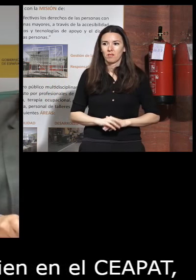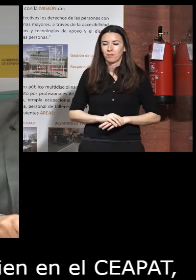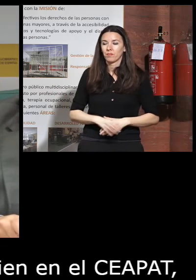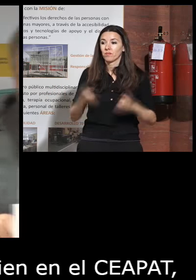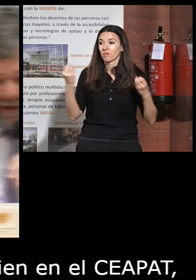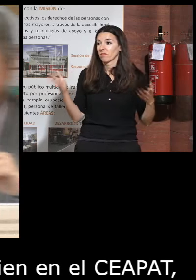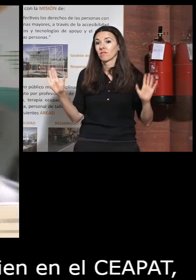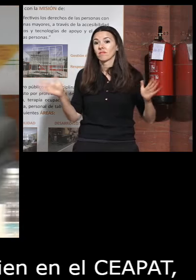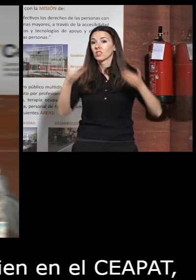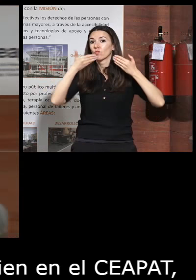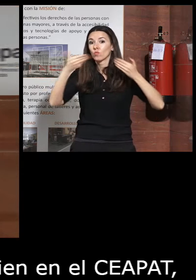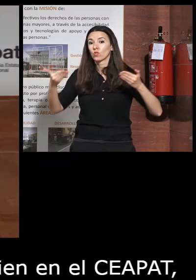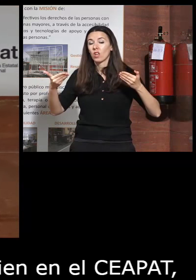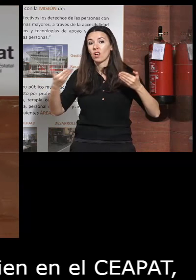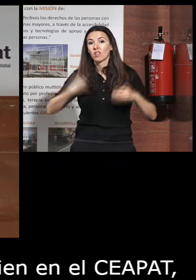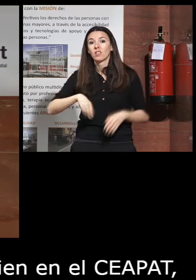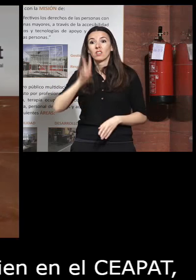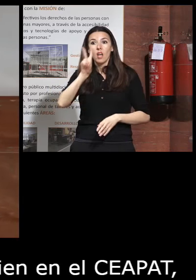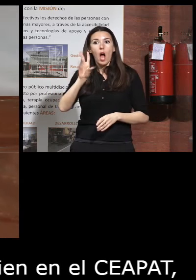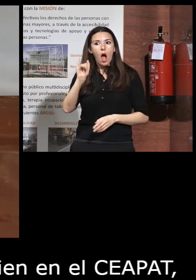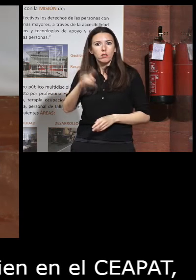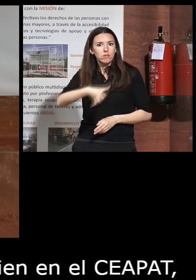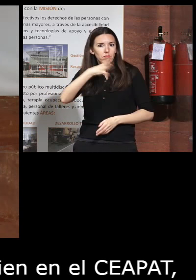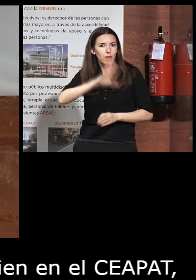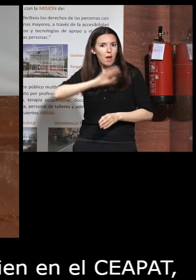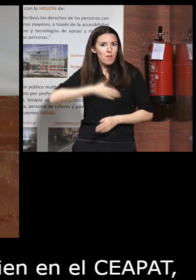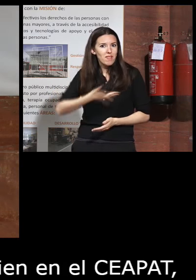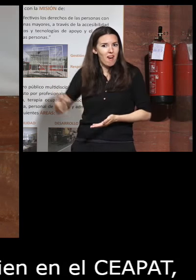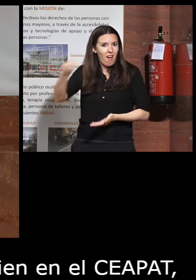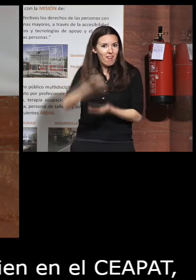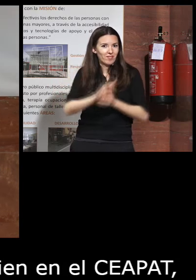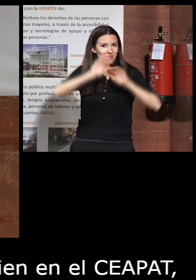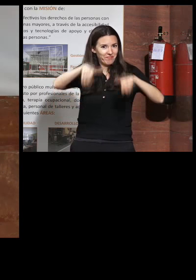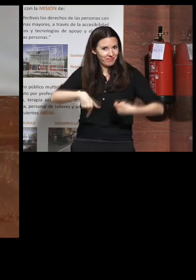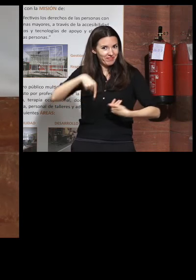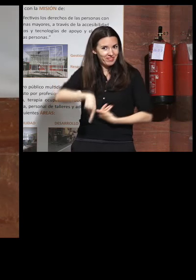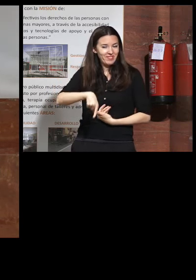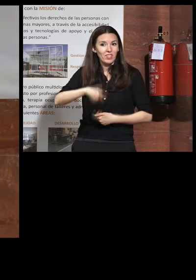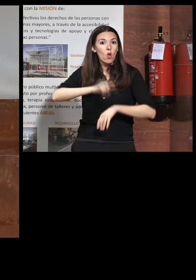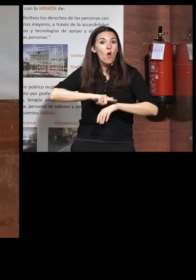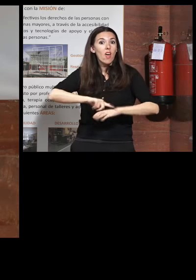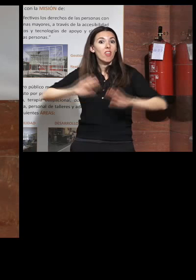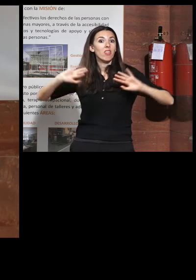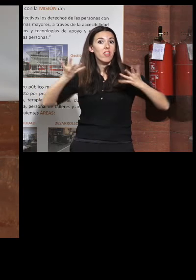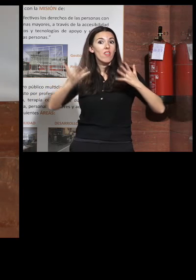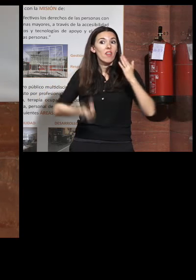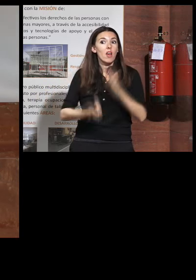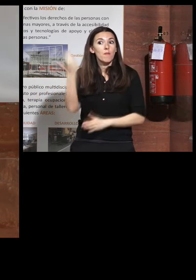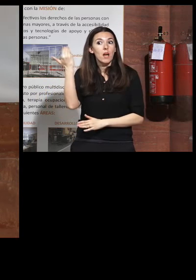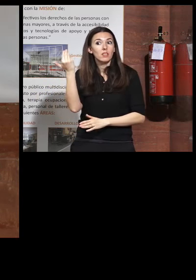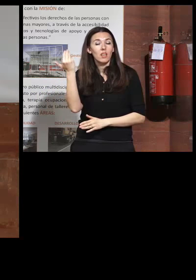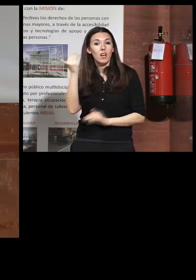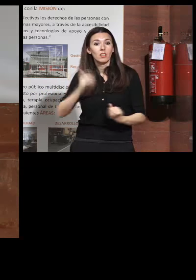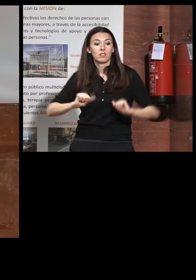bien bueno pues muchas gracias como veis hay muchas razones para volver mañana a las 10 de la mañana INA